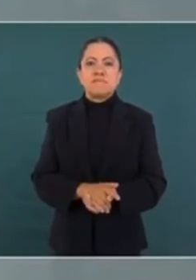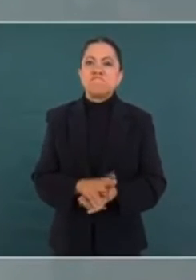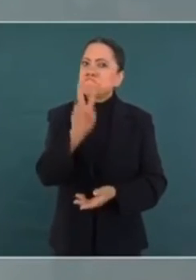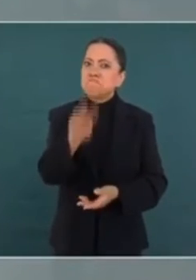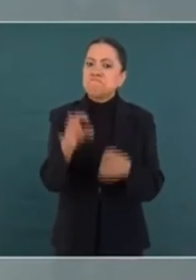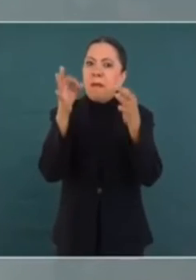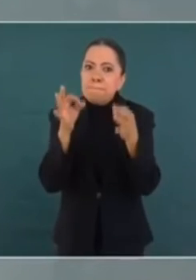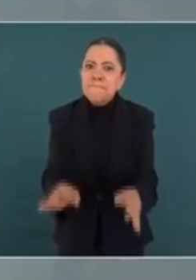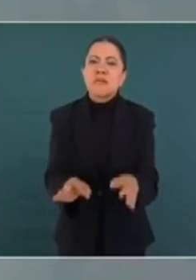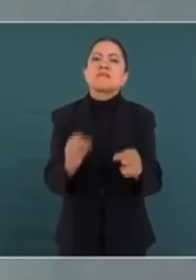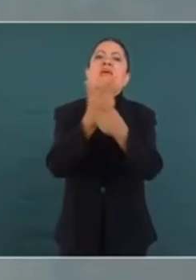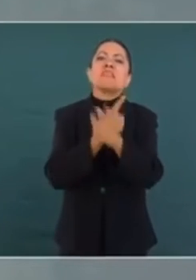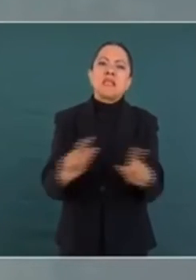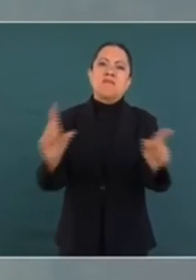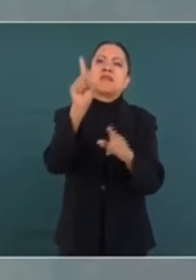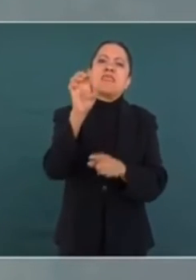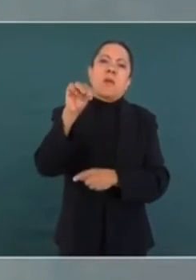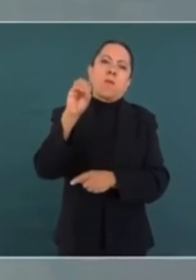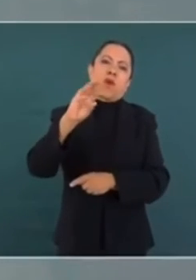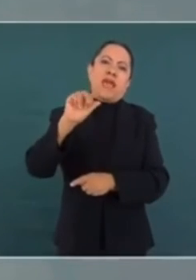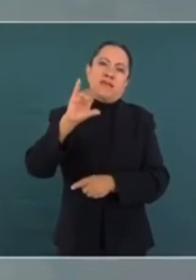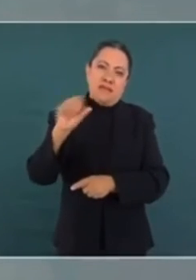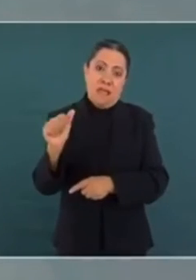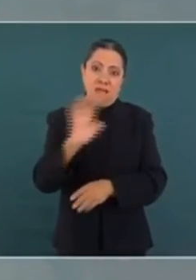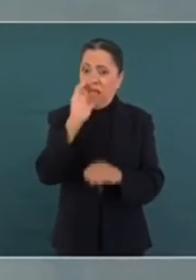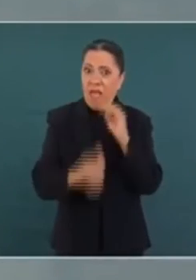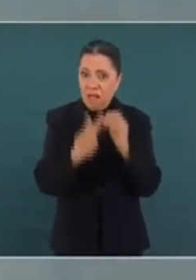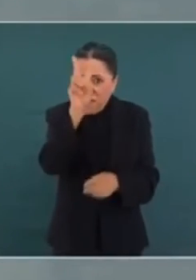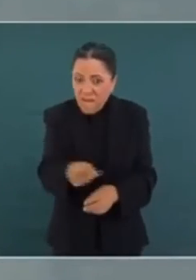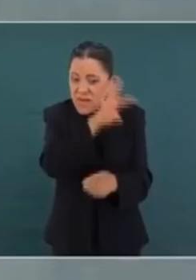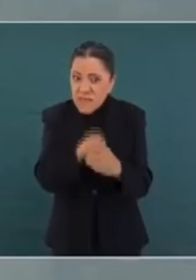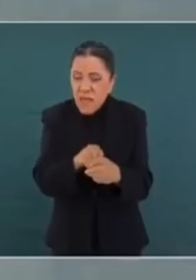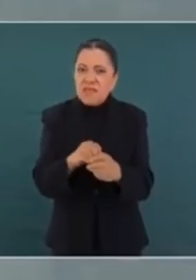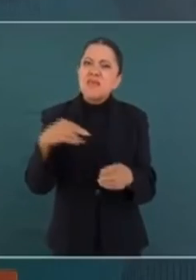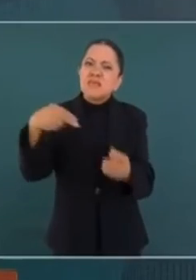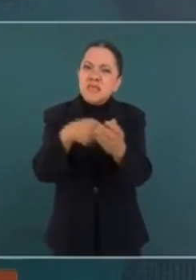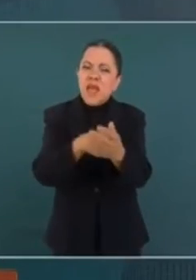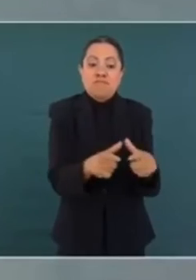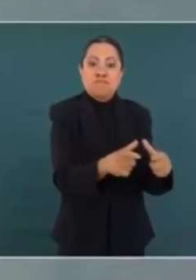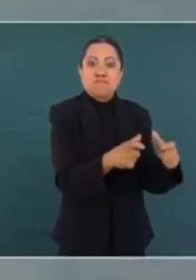auténtica democracia. Acabar por completo con los fraudes electorales.